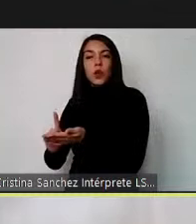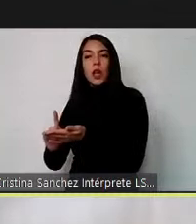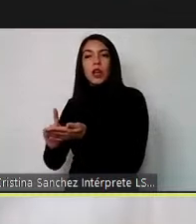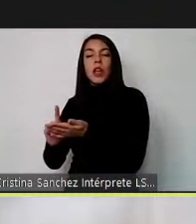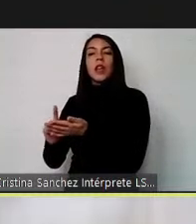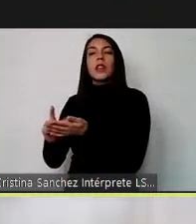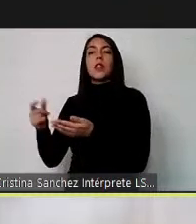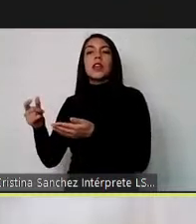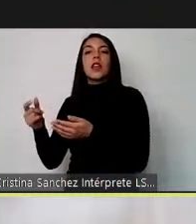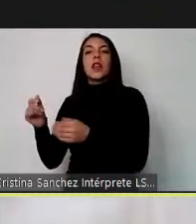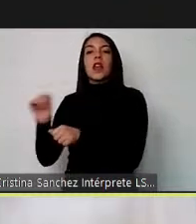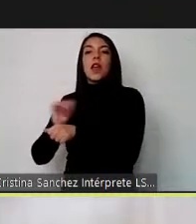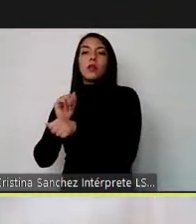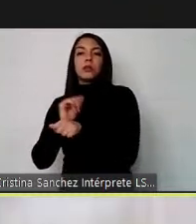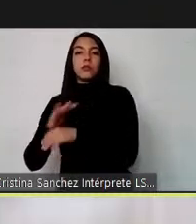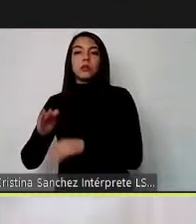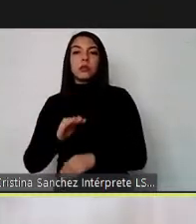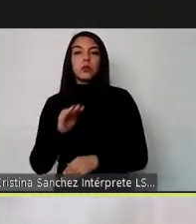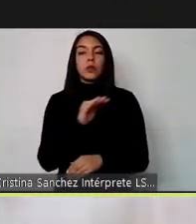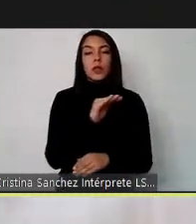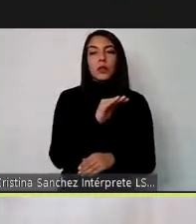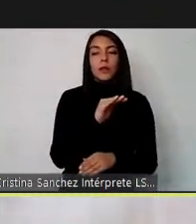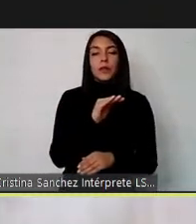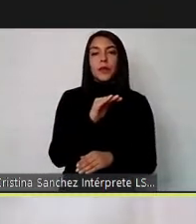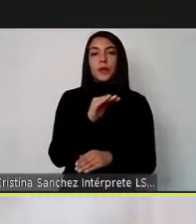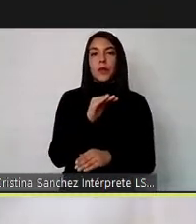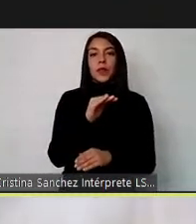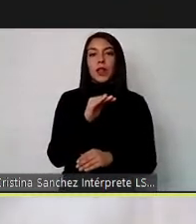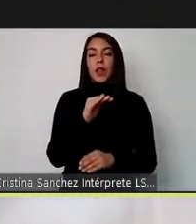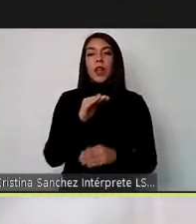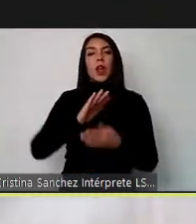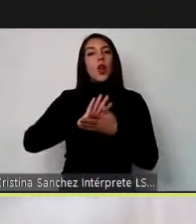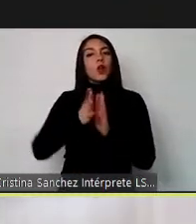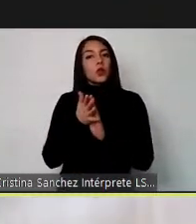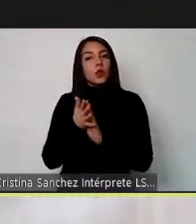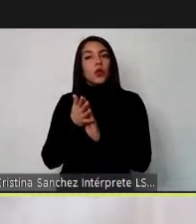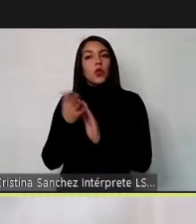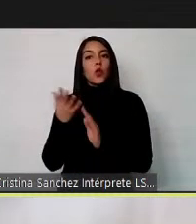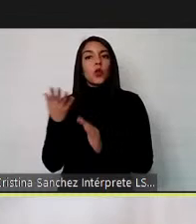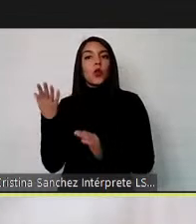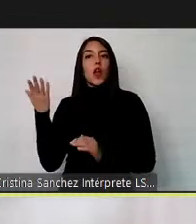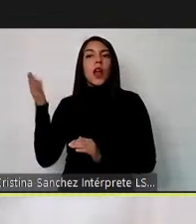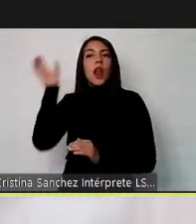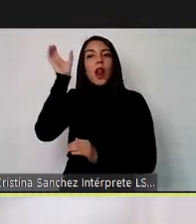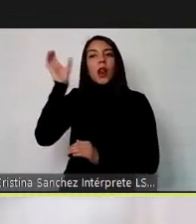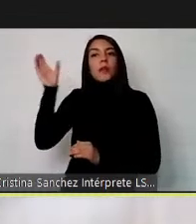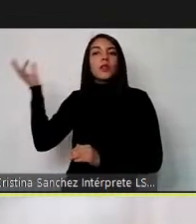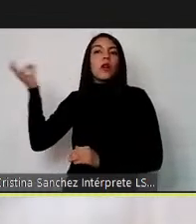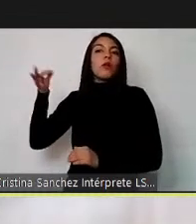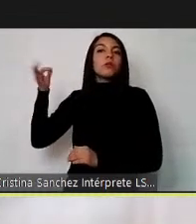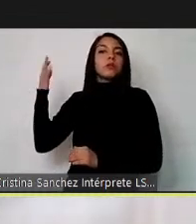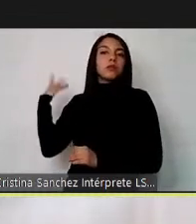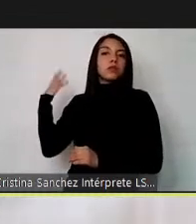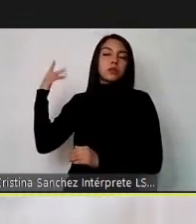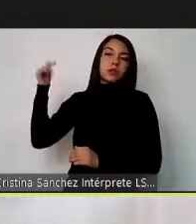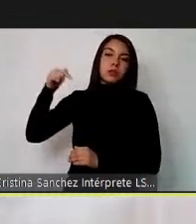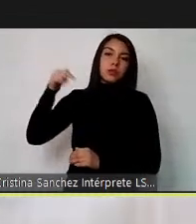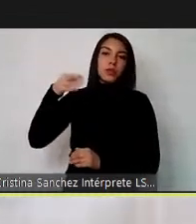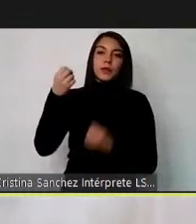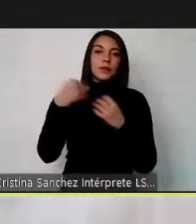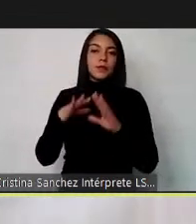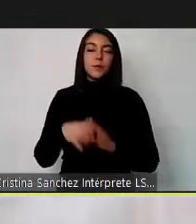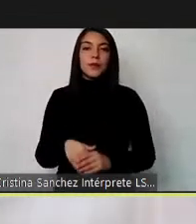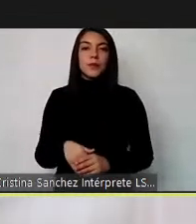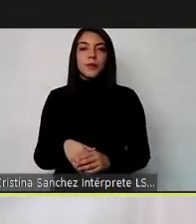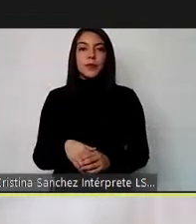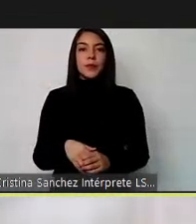traslado transporte y todo lo que las anteriores expositoras ya mencionaron ¿cuáles son los